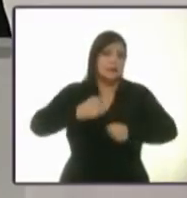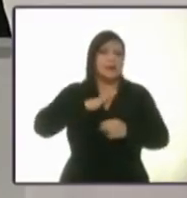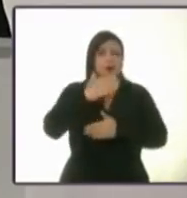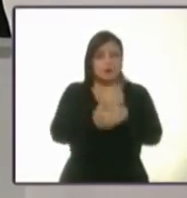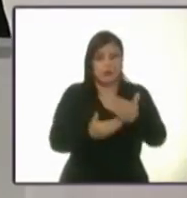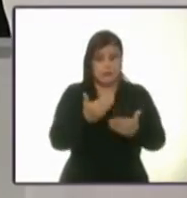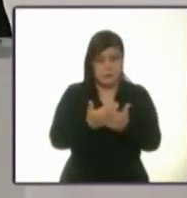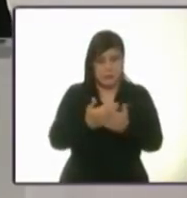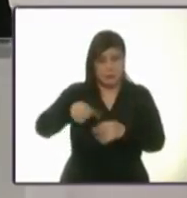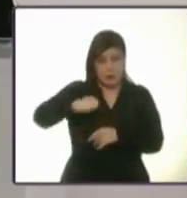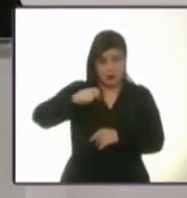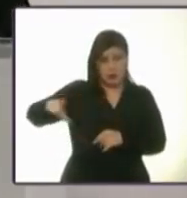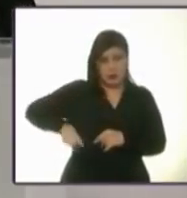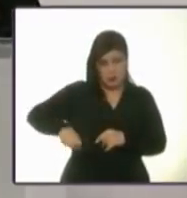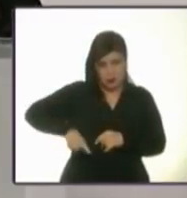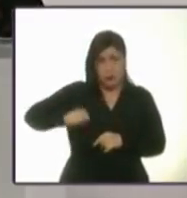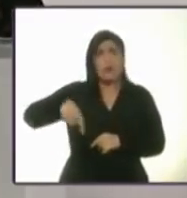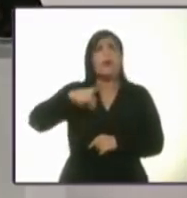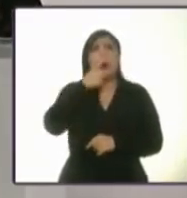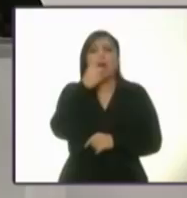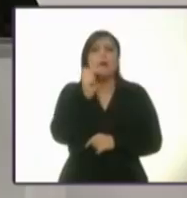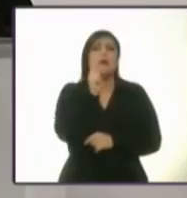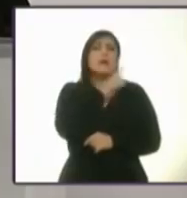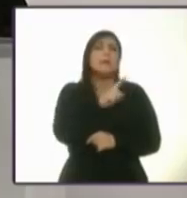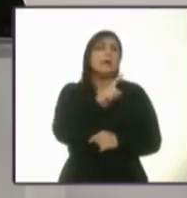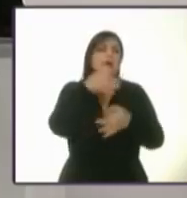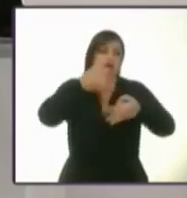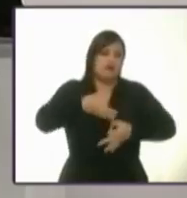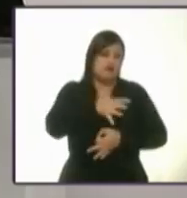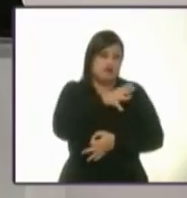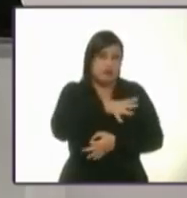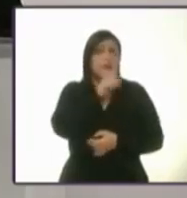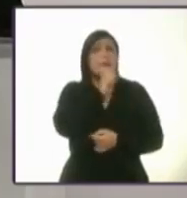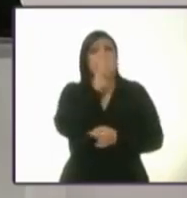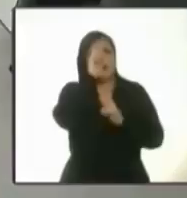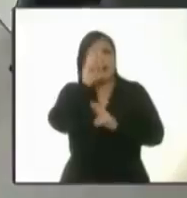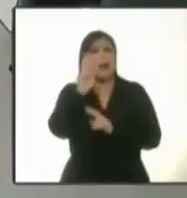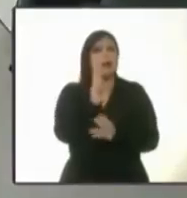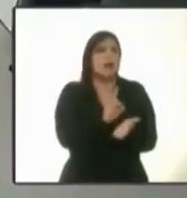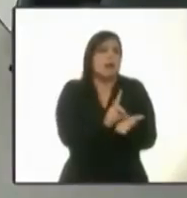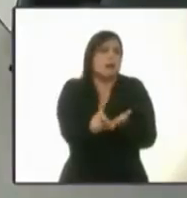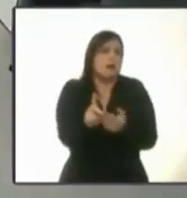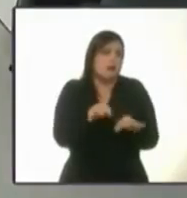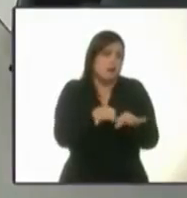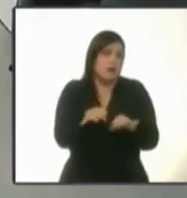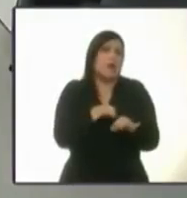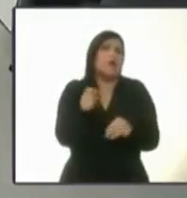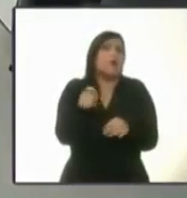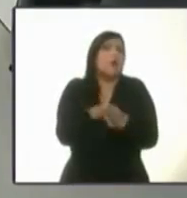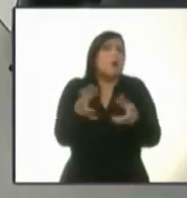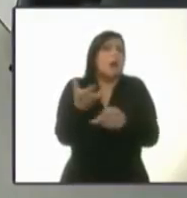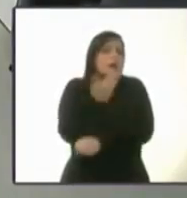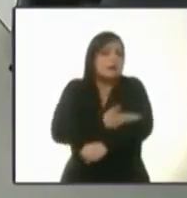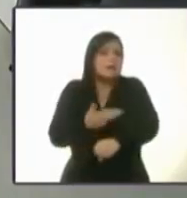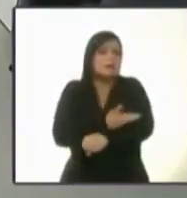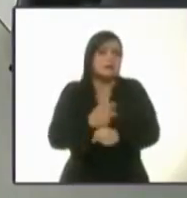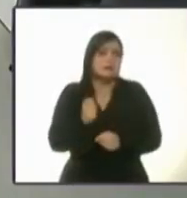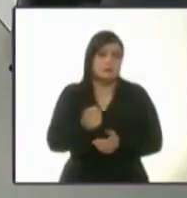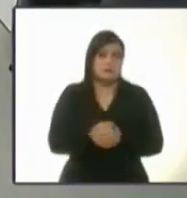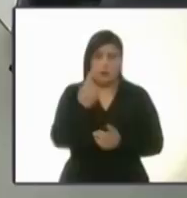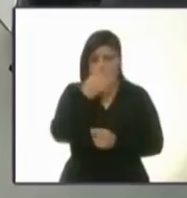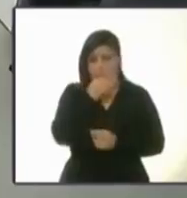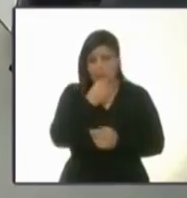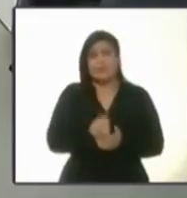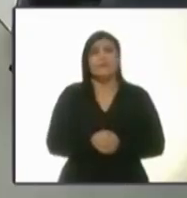público y sobre todo respetar los derechos laborales? Un minuto, candidata, adelante. Muchas gracias, buenas noches.